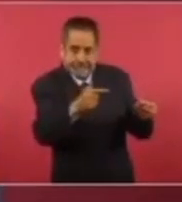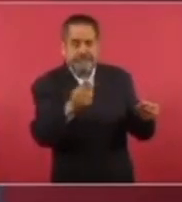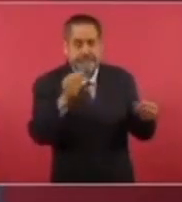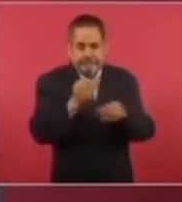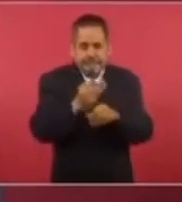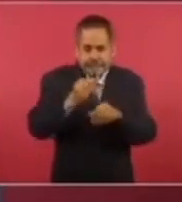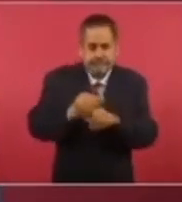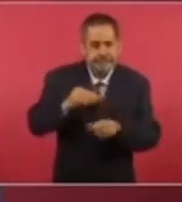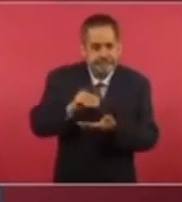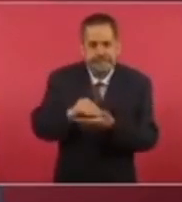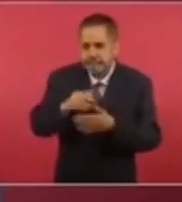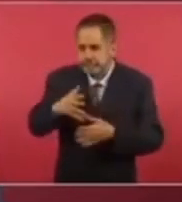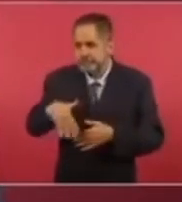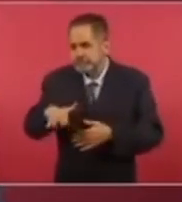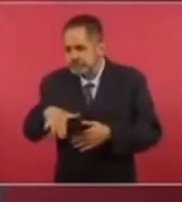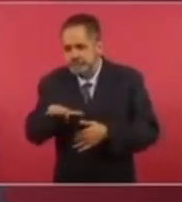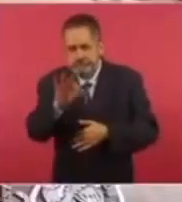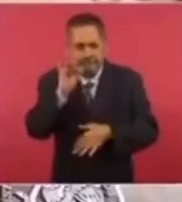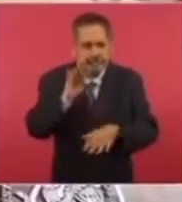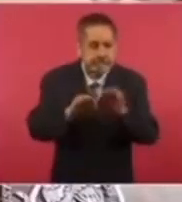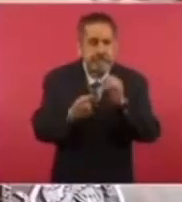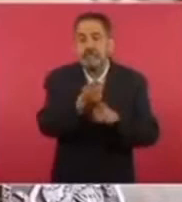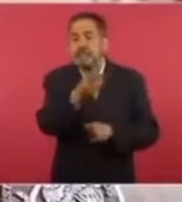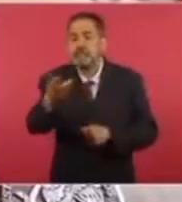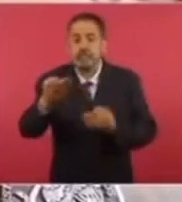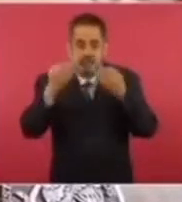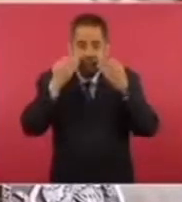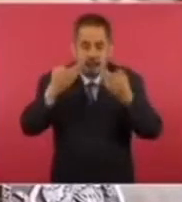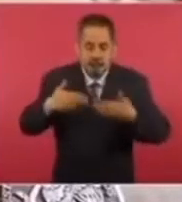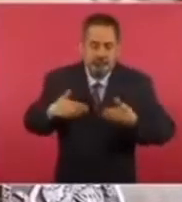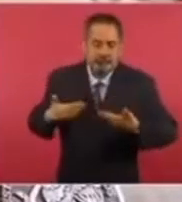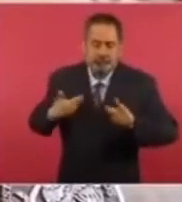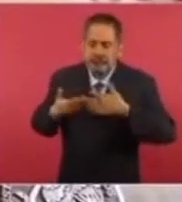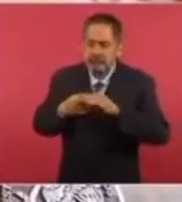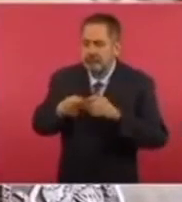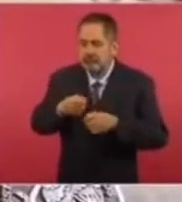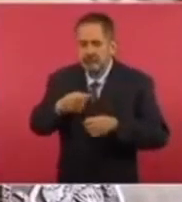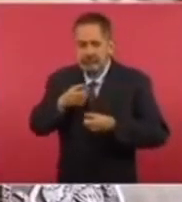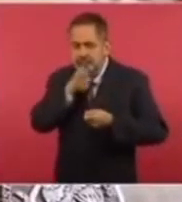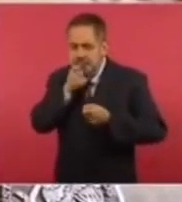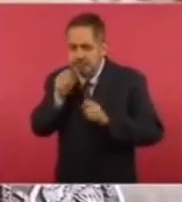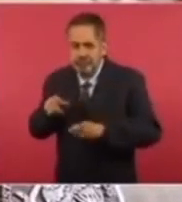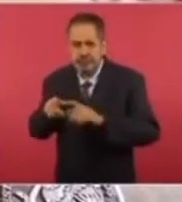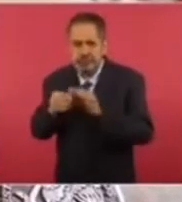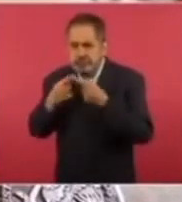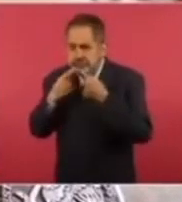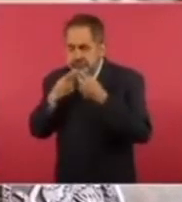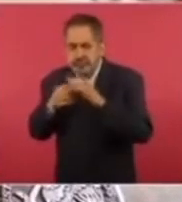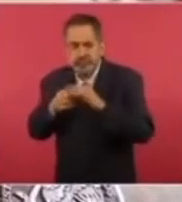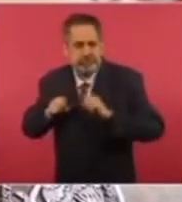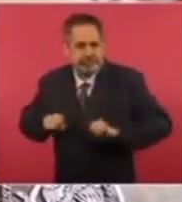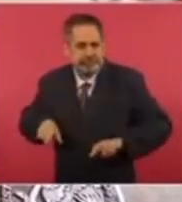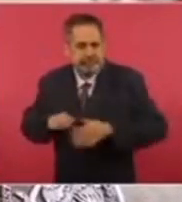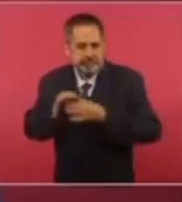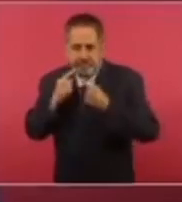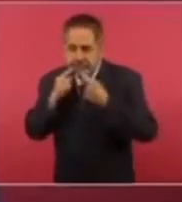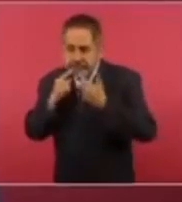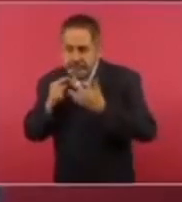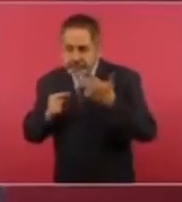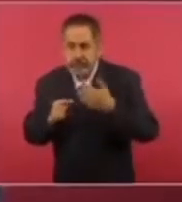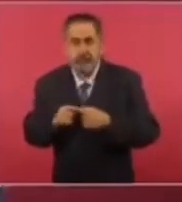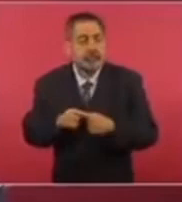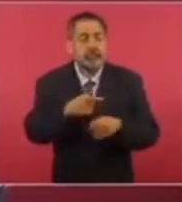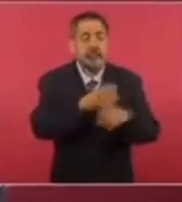ubicar los sitios donde hay testimonios de algunas de las personas involucradas de que incluso fueron removidos los